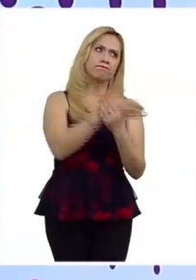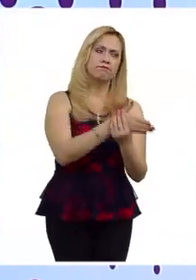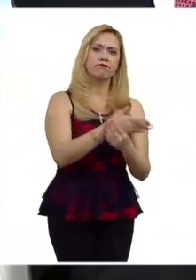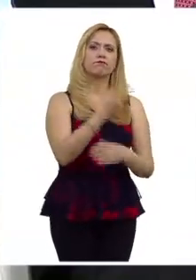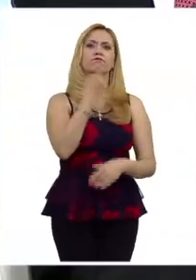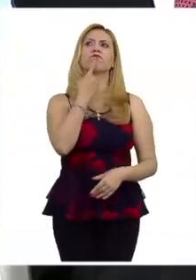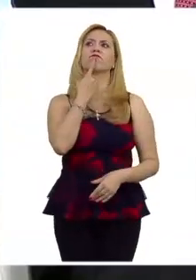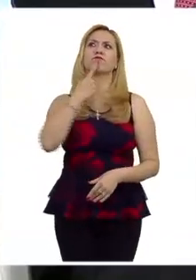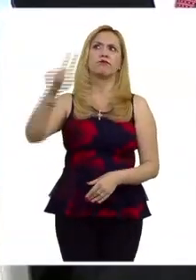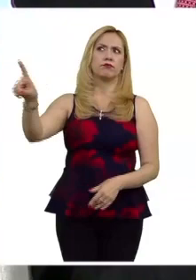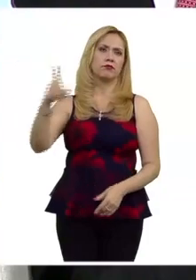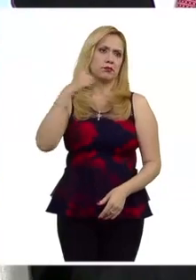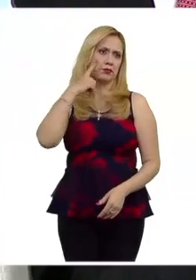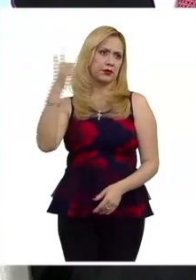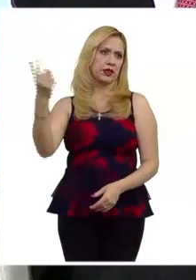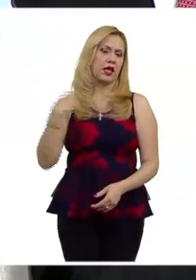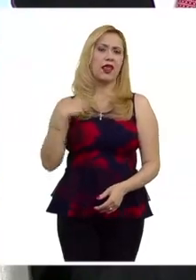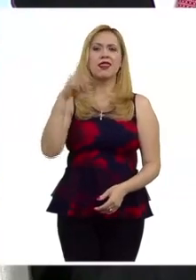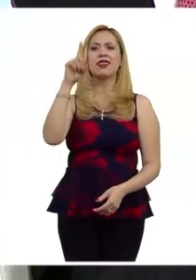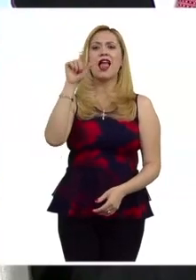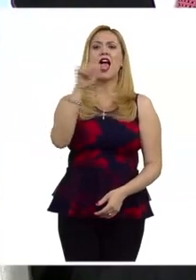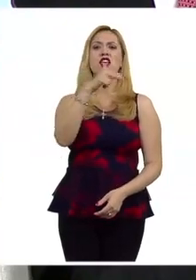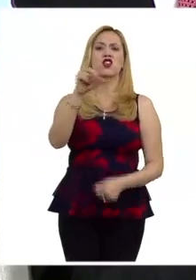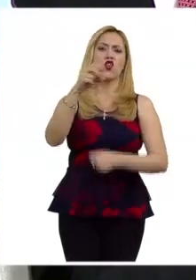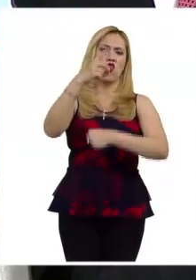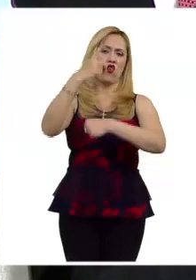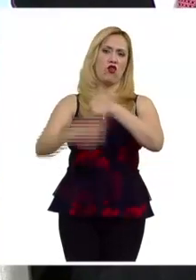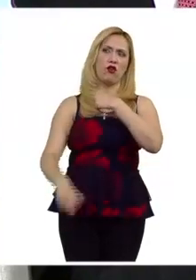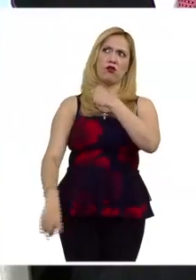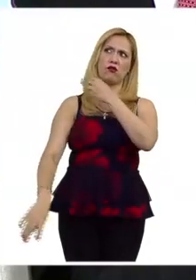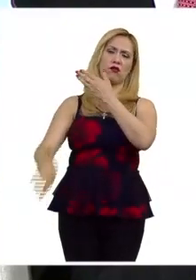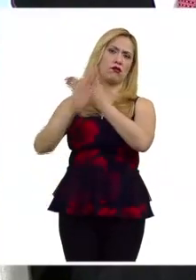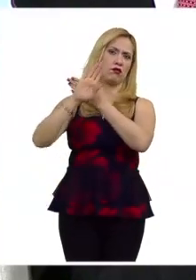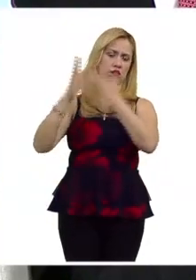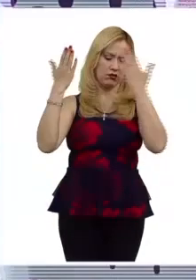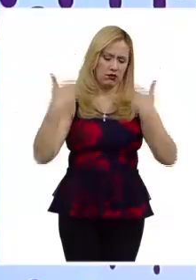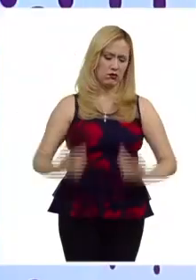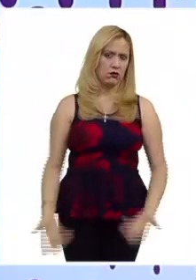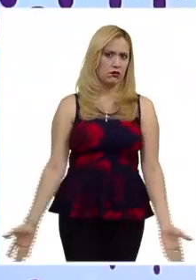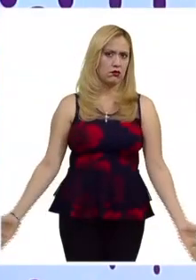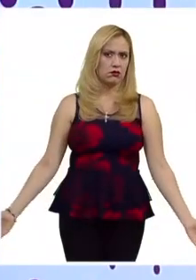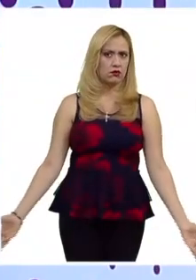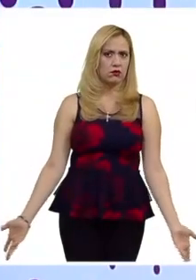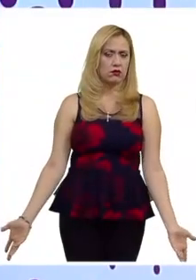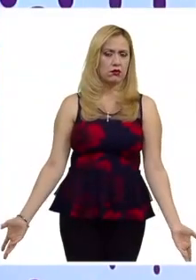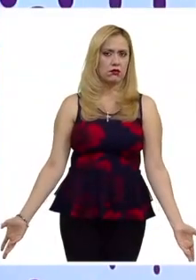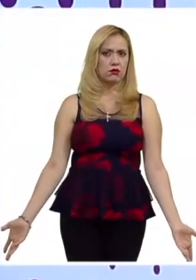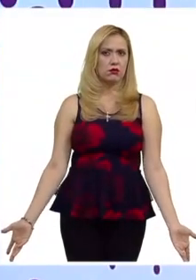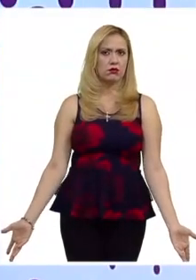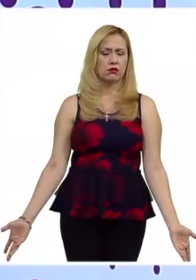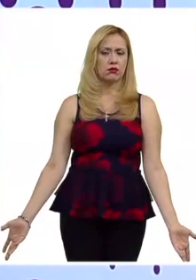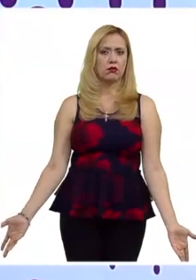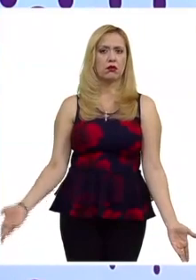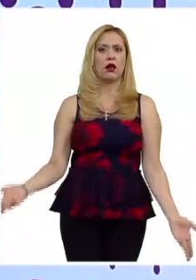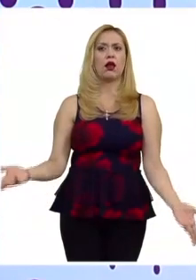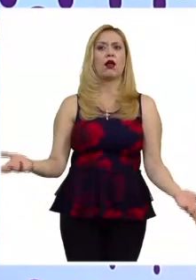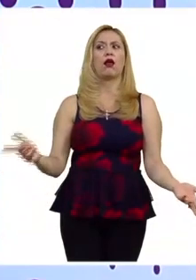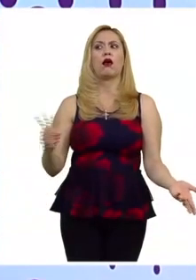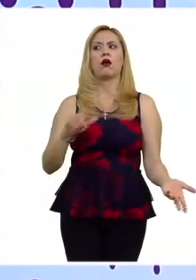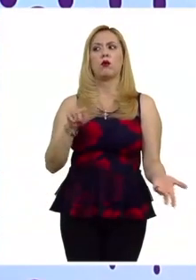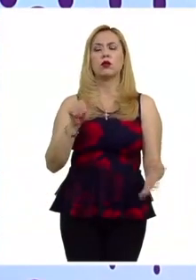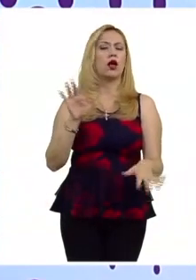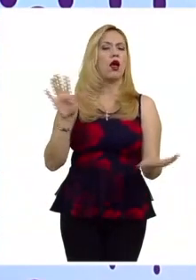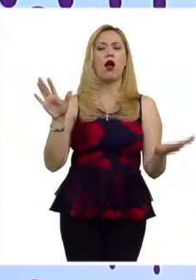demandar este daño moral también cabe señalar que inclusive pues cambia ese